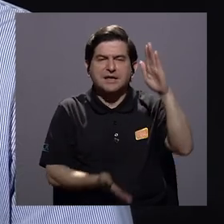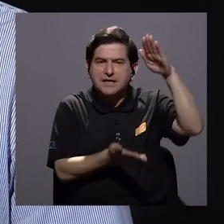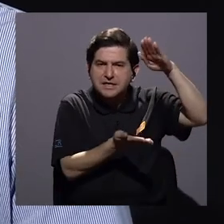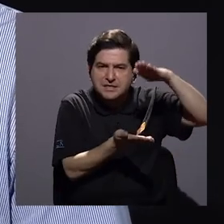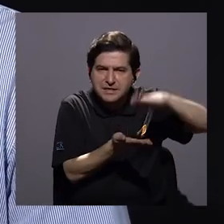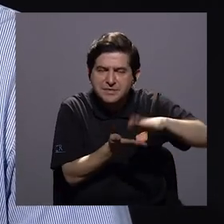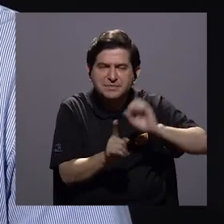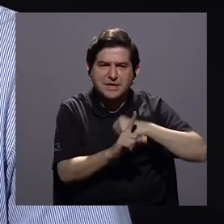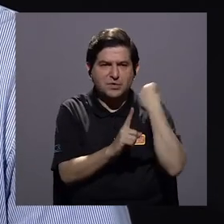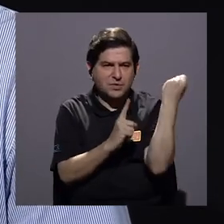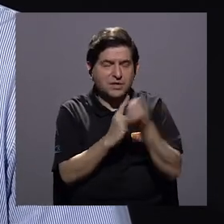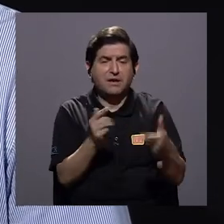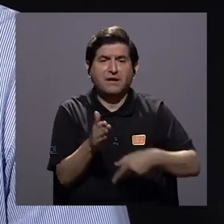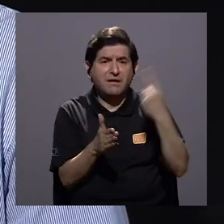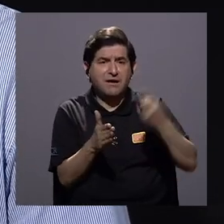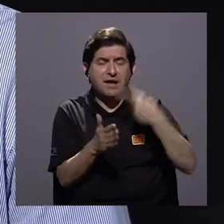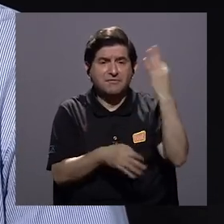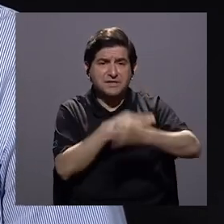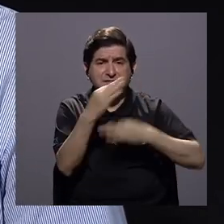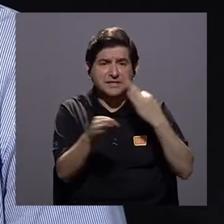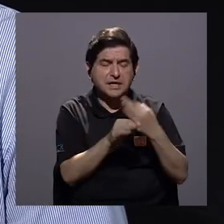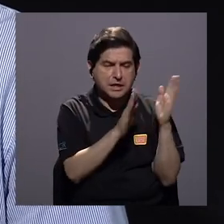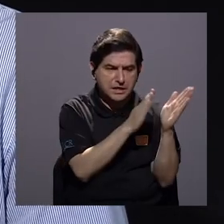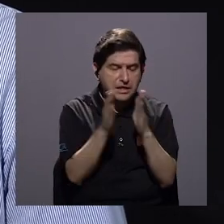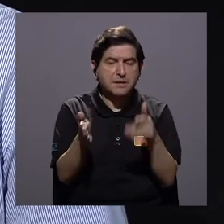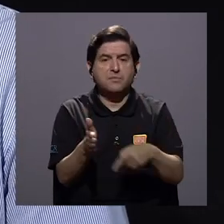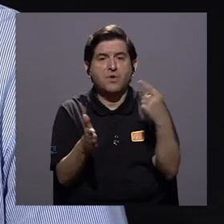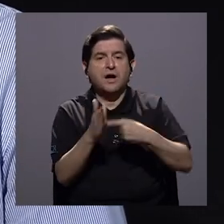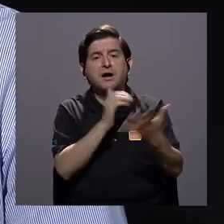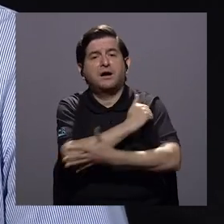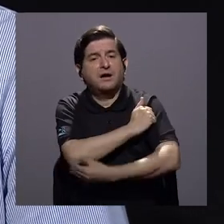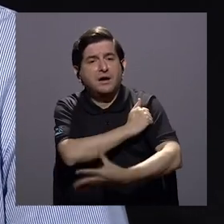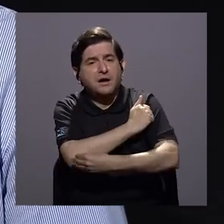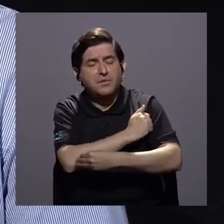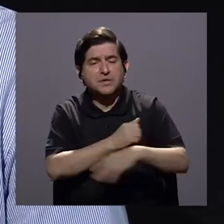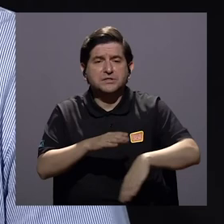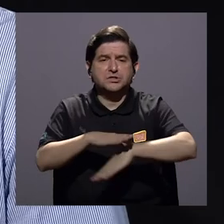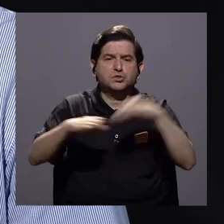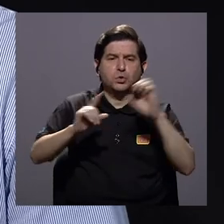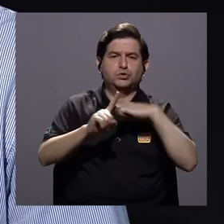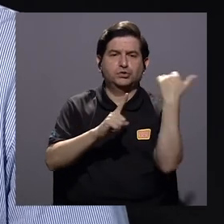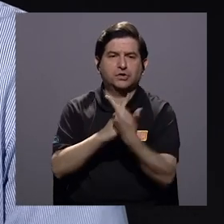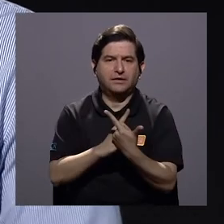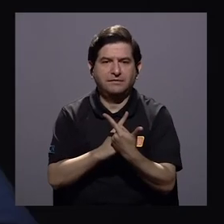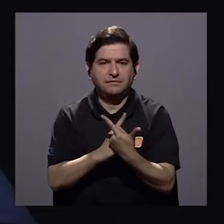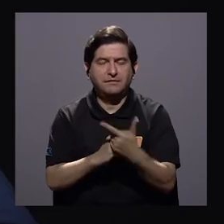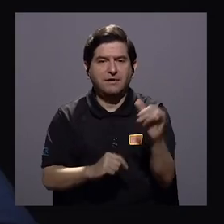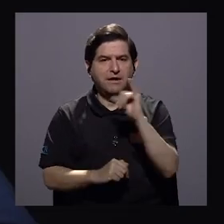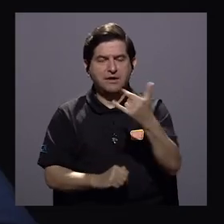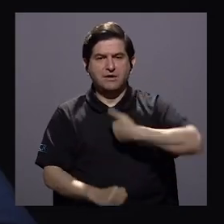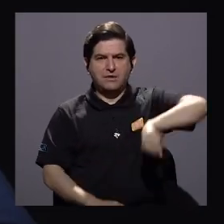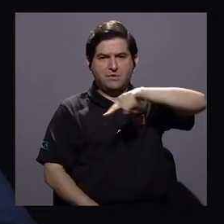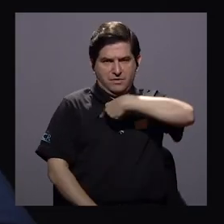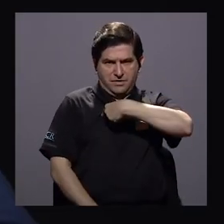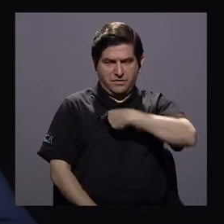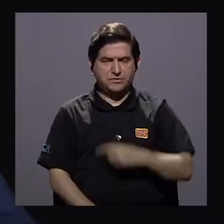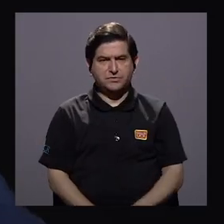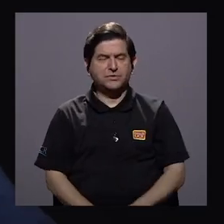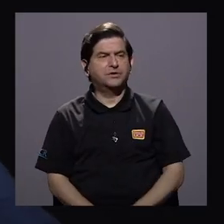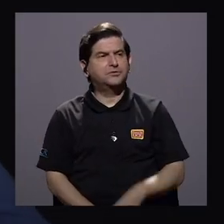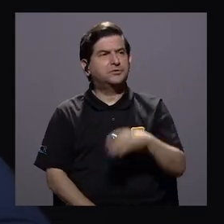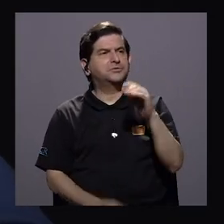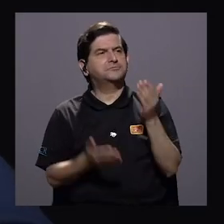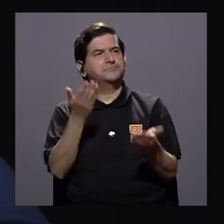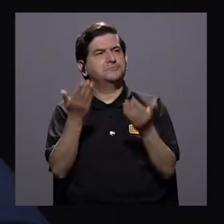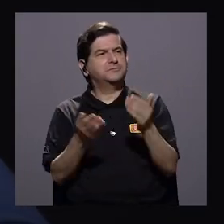minimizar estas situaciones que a veces son de ordenamiento pero a veces son de pobreza y exclusión y también tenemos que salir si nos